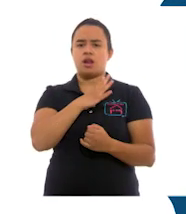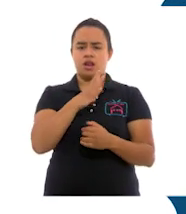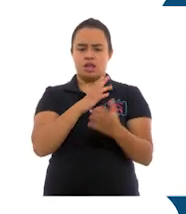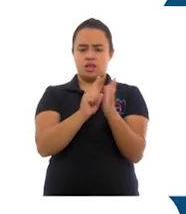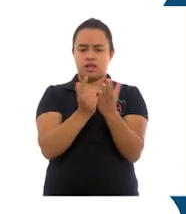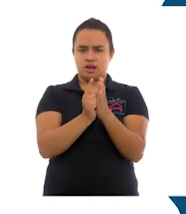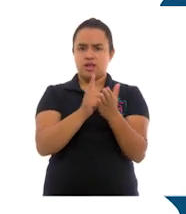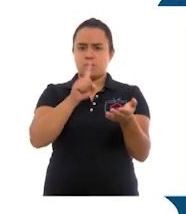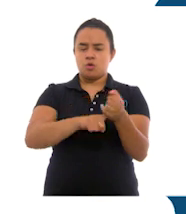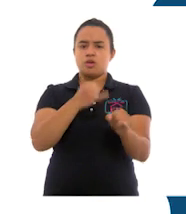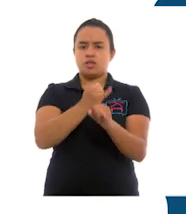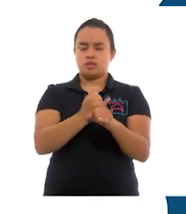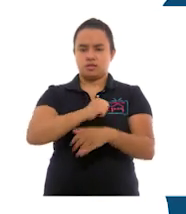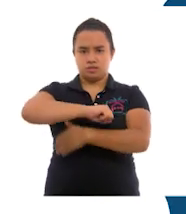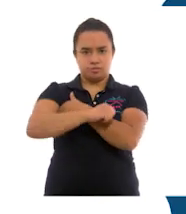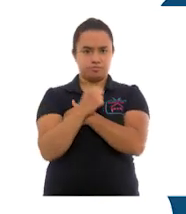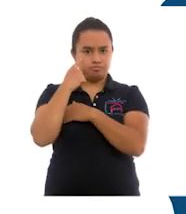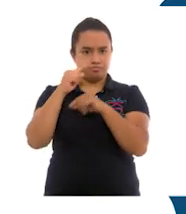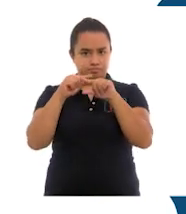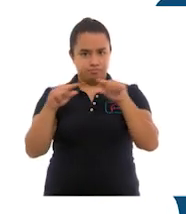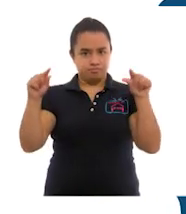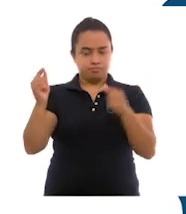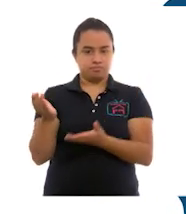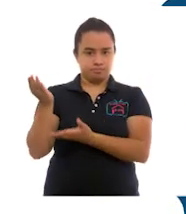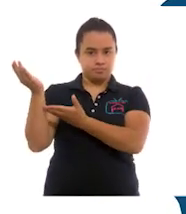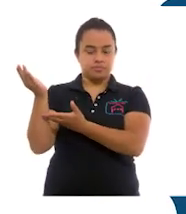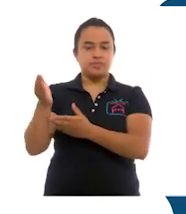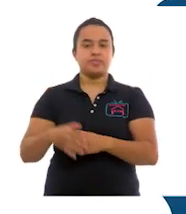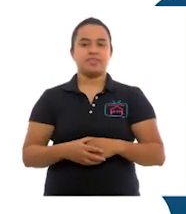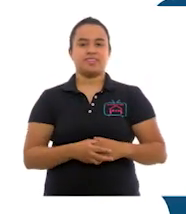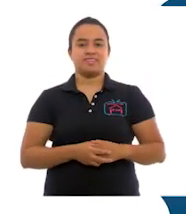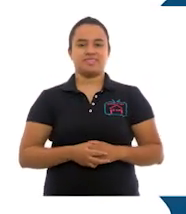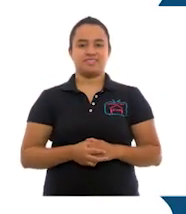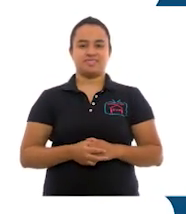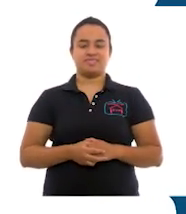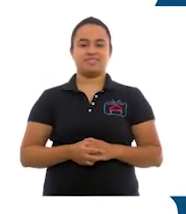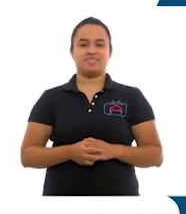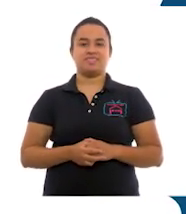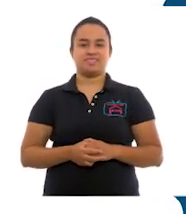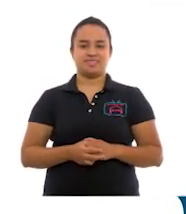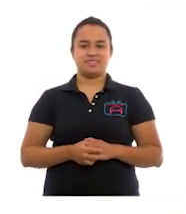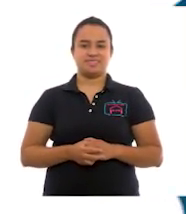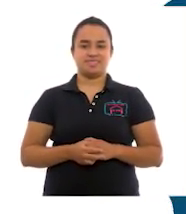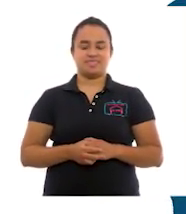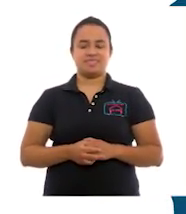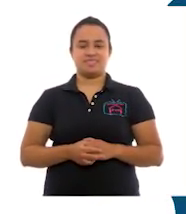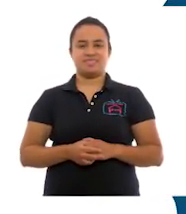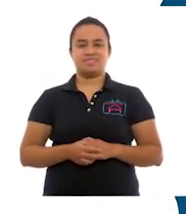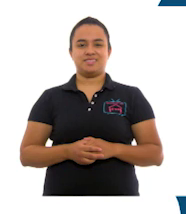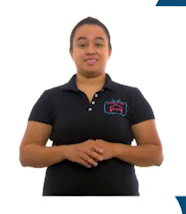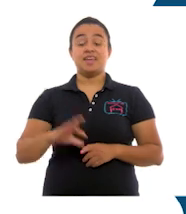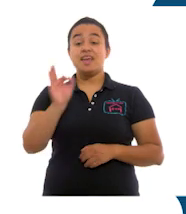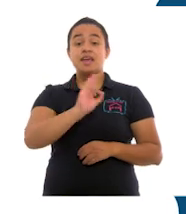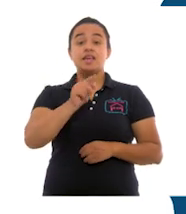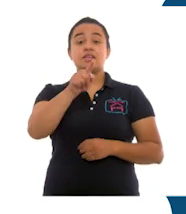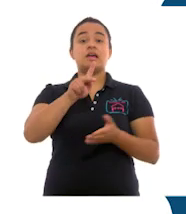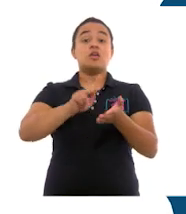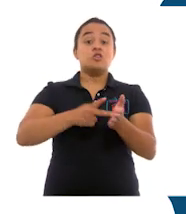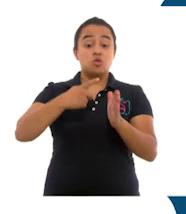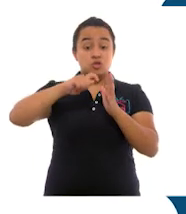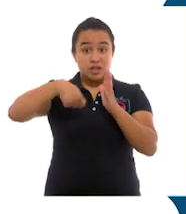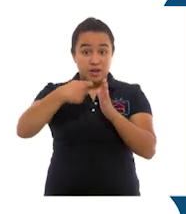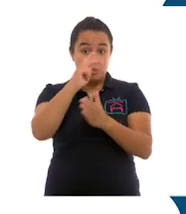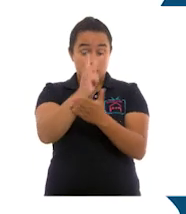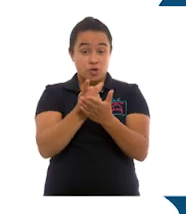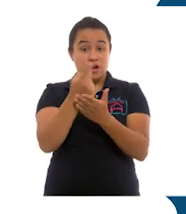libros de texto en la página conalitech.cep.gob.mx Si quieres volver a ver los